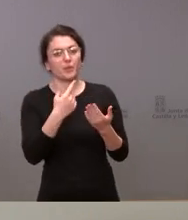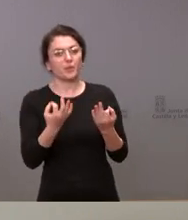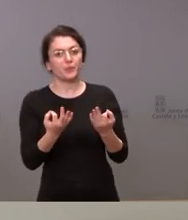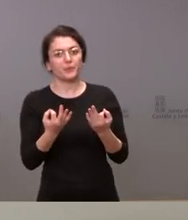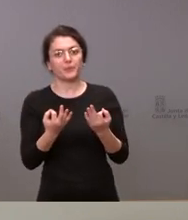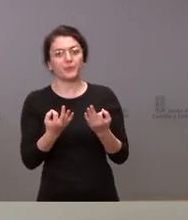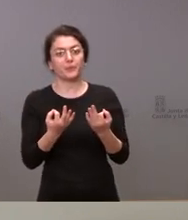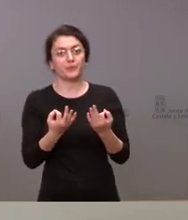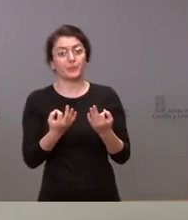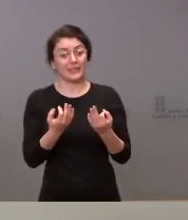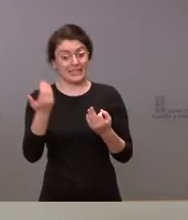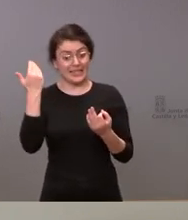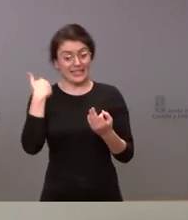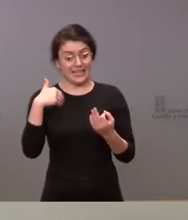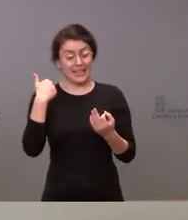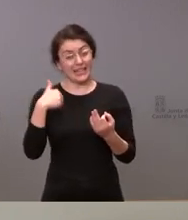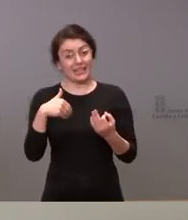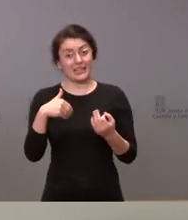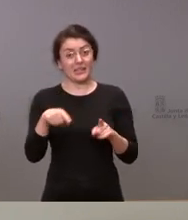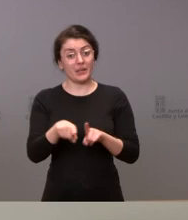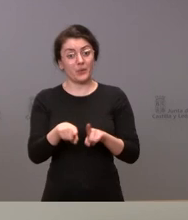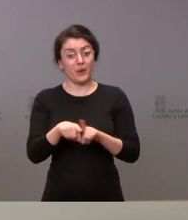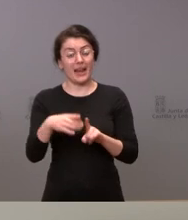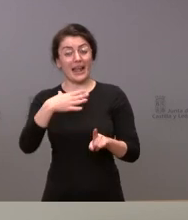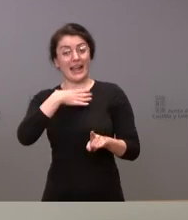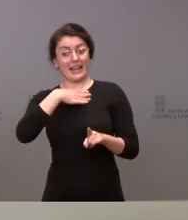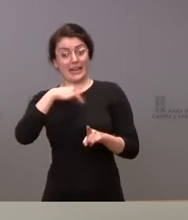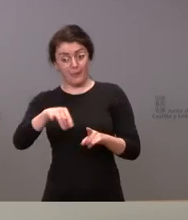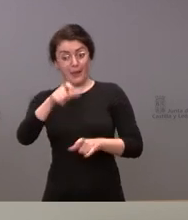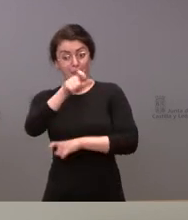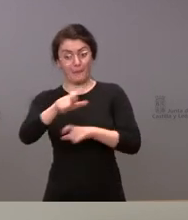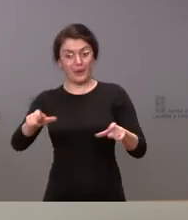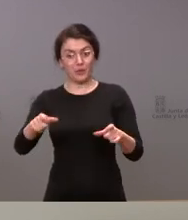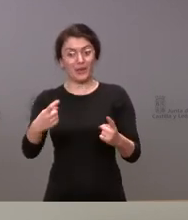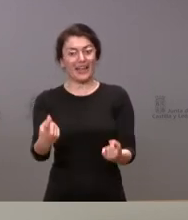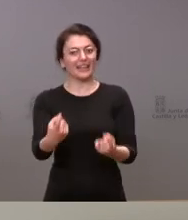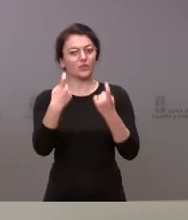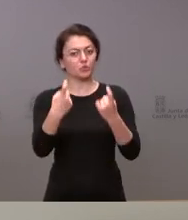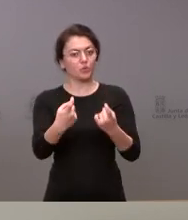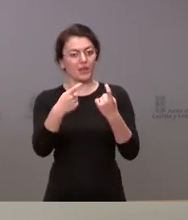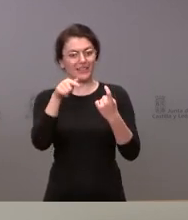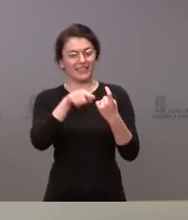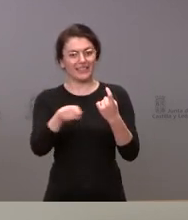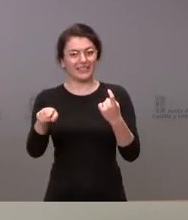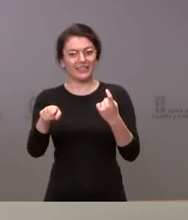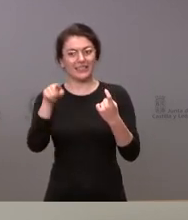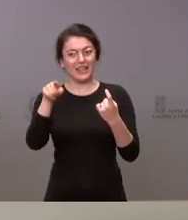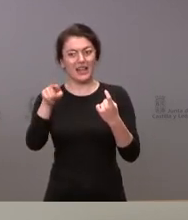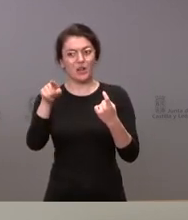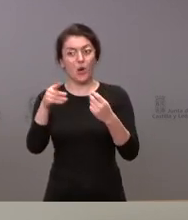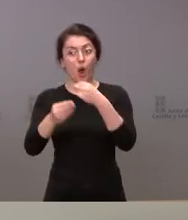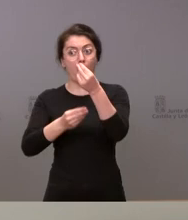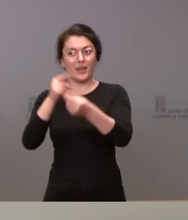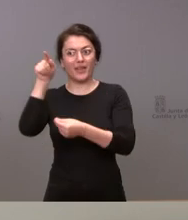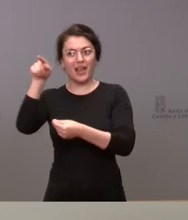se ha ofrecido la posibilidad de que algunos estudiantes que estaban estudiando medicina